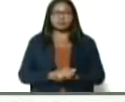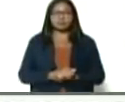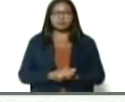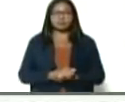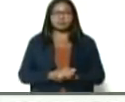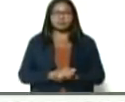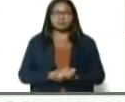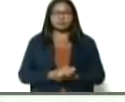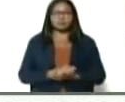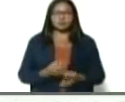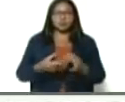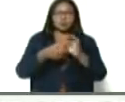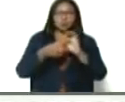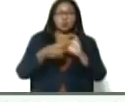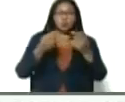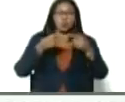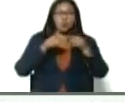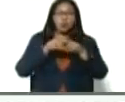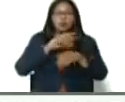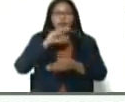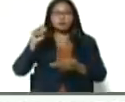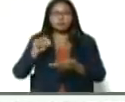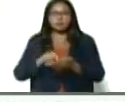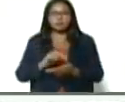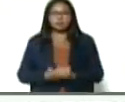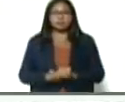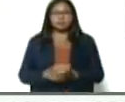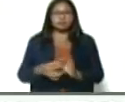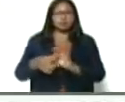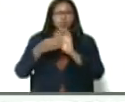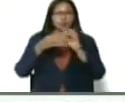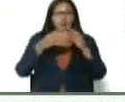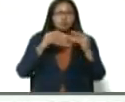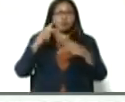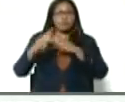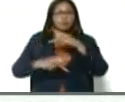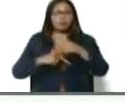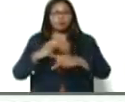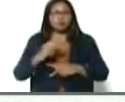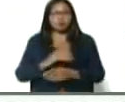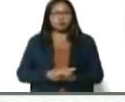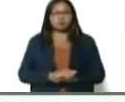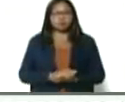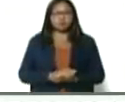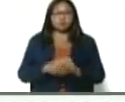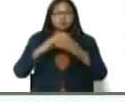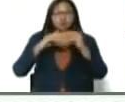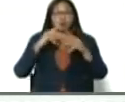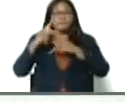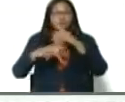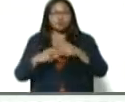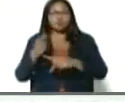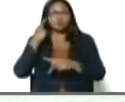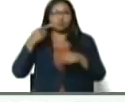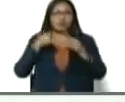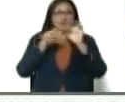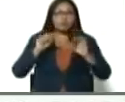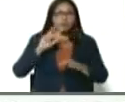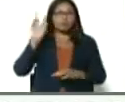con la unión nacional, la unión de todos los productores, y de todas las productoras, de Venezuela,